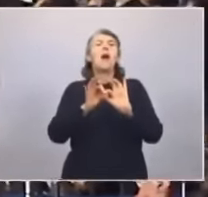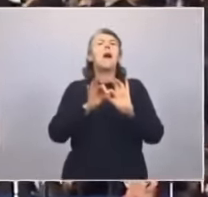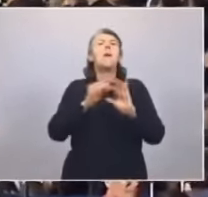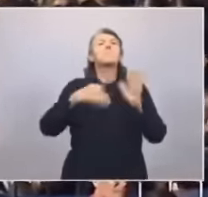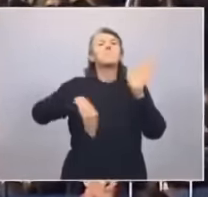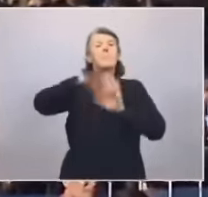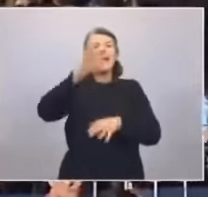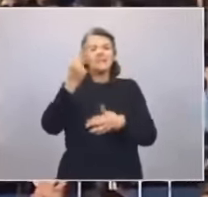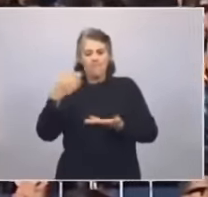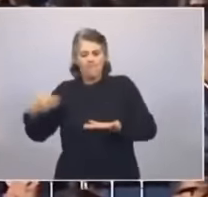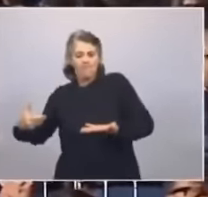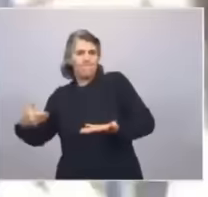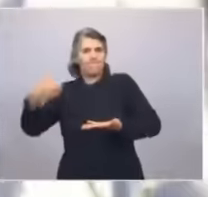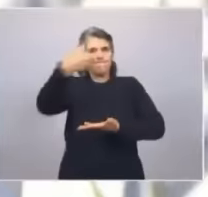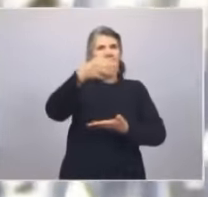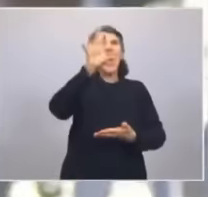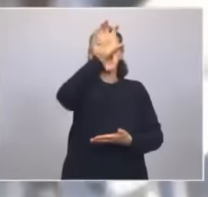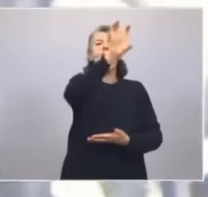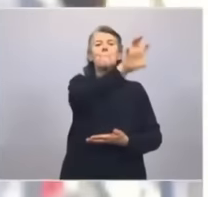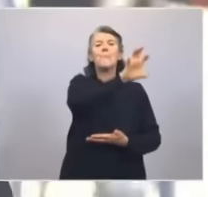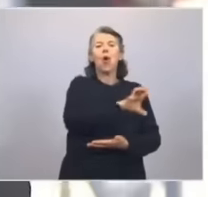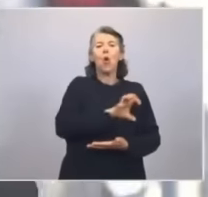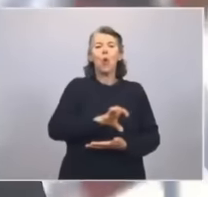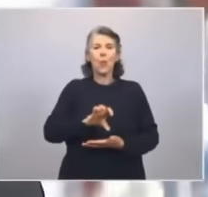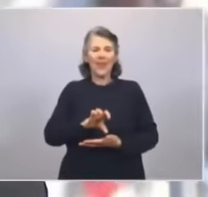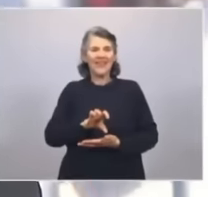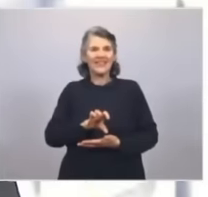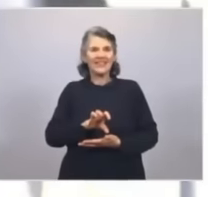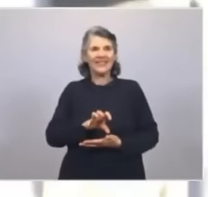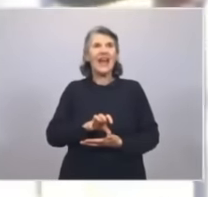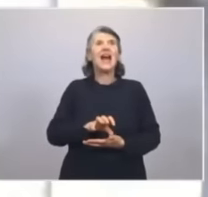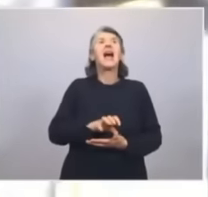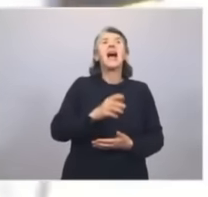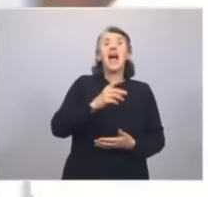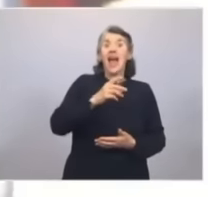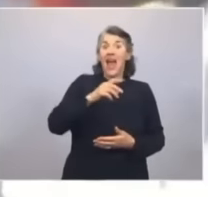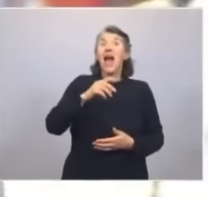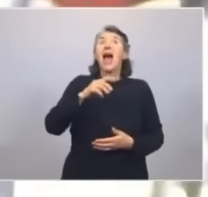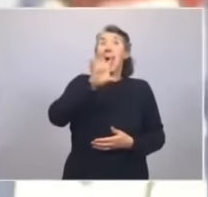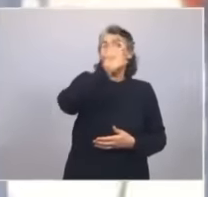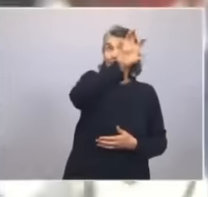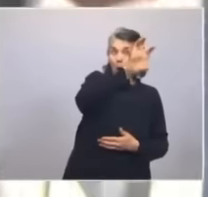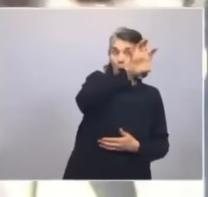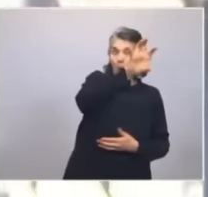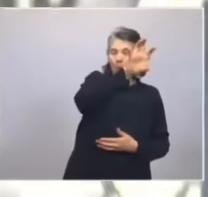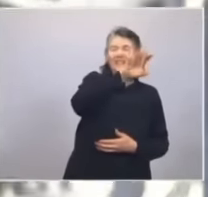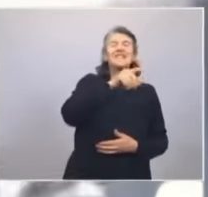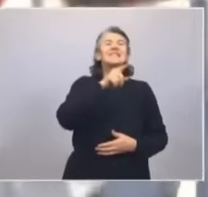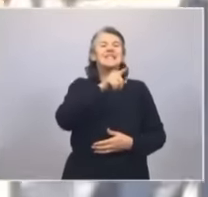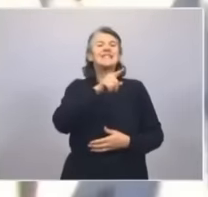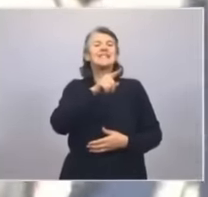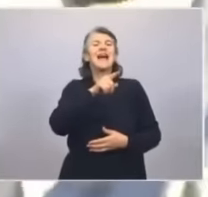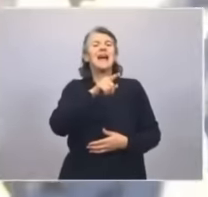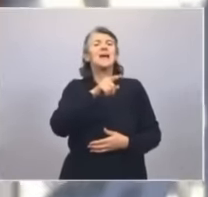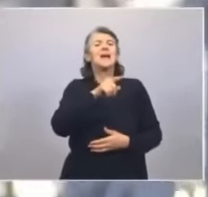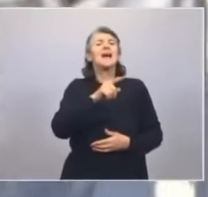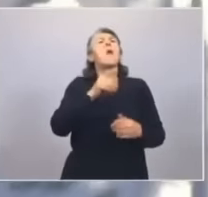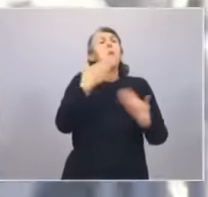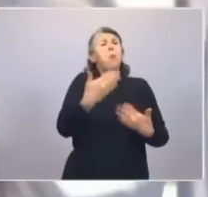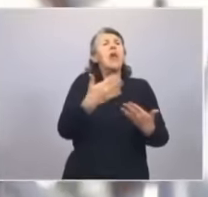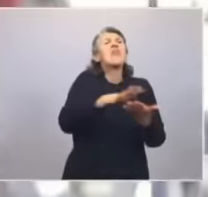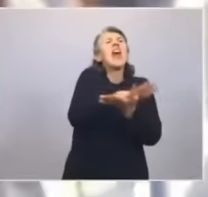provincias, porque es el Estado provincial y local el que está cerca del problema y el que puede